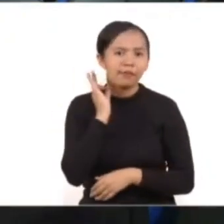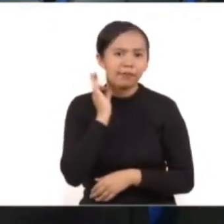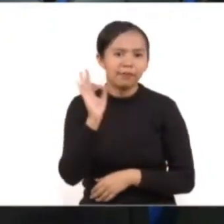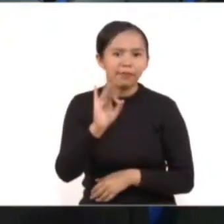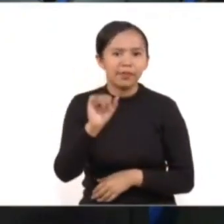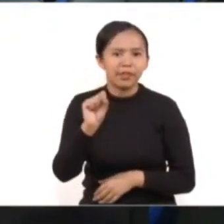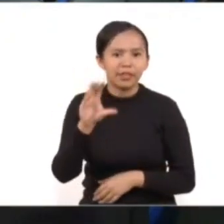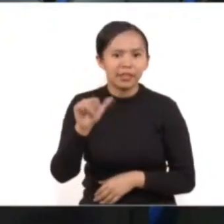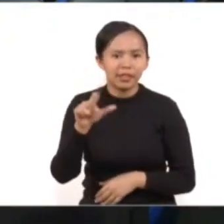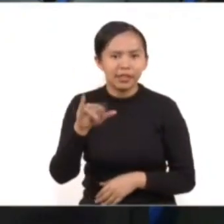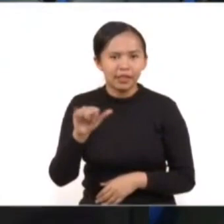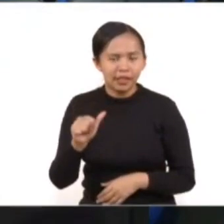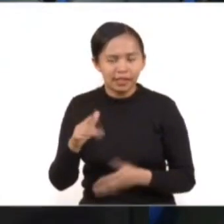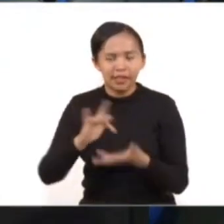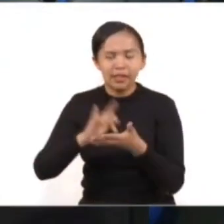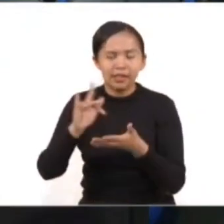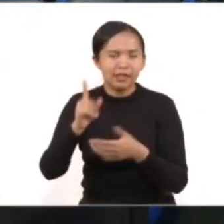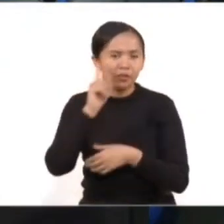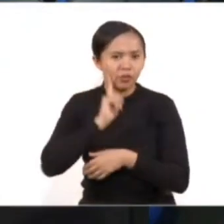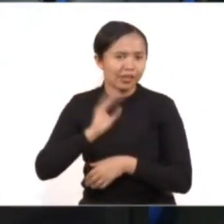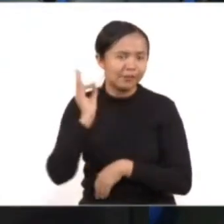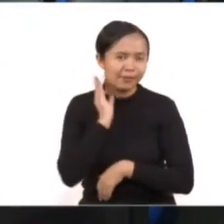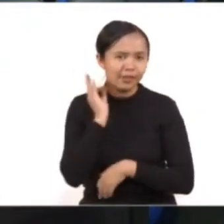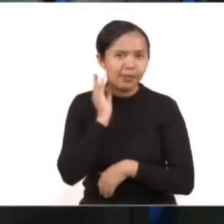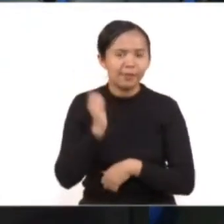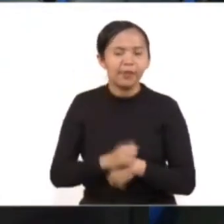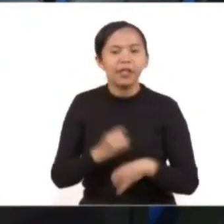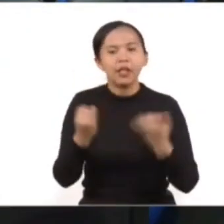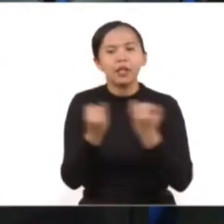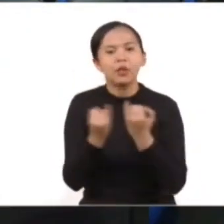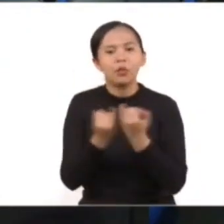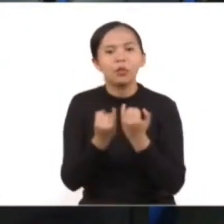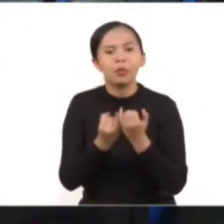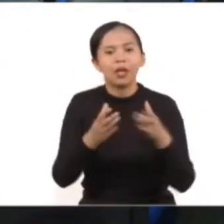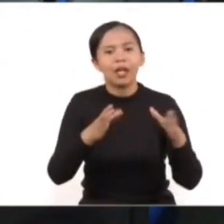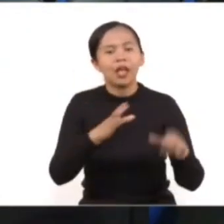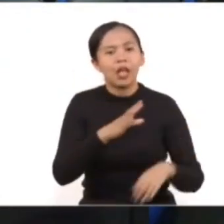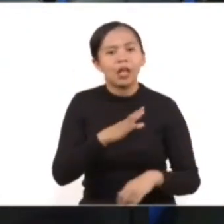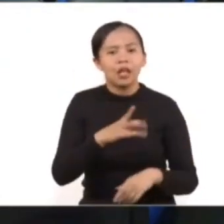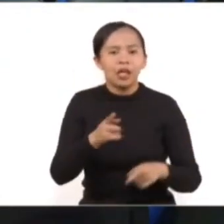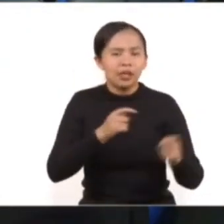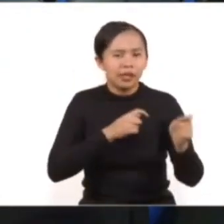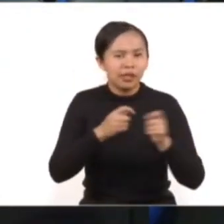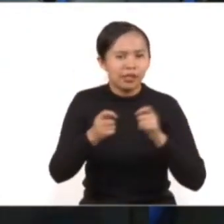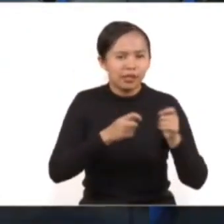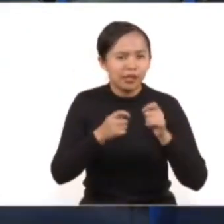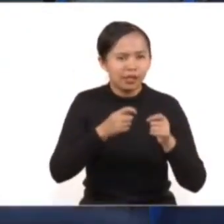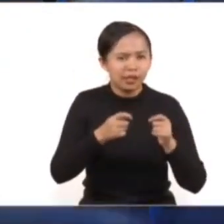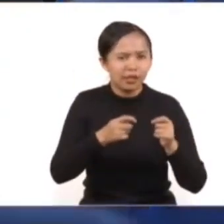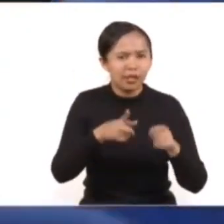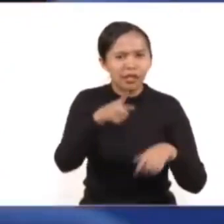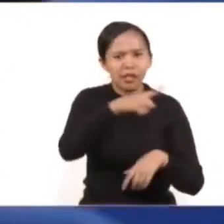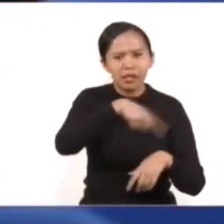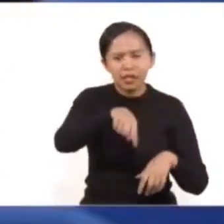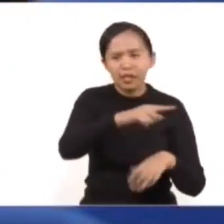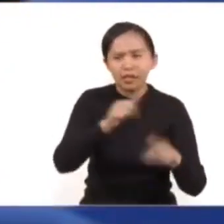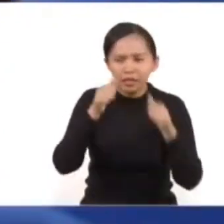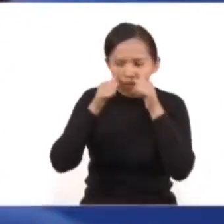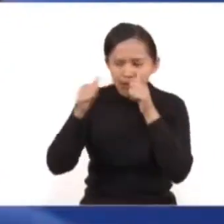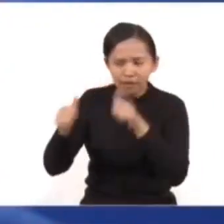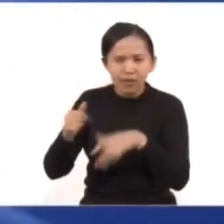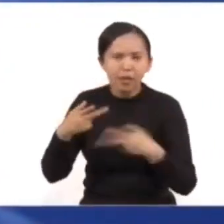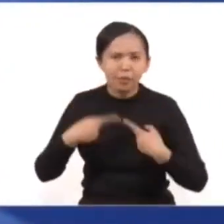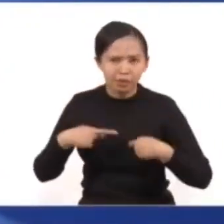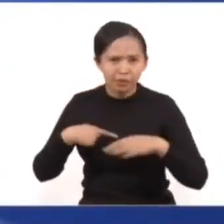agradecemos mucho a la fiscal y en particular a la Coordinación General de Delitos de Género y Atención a Víctimas, a su titular,